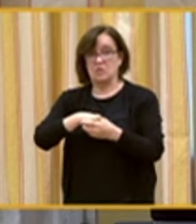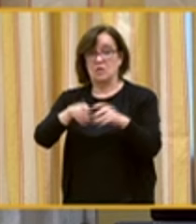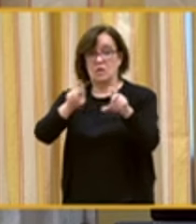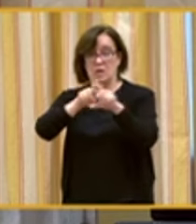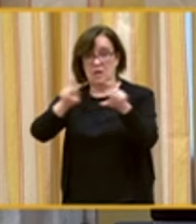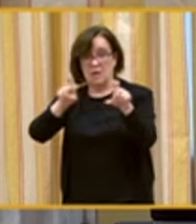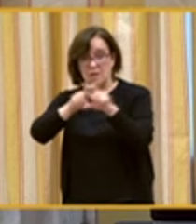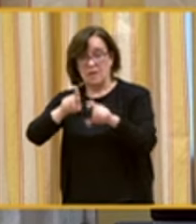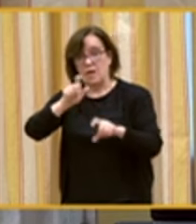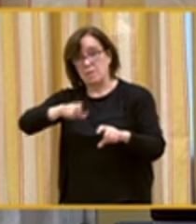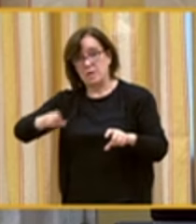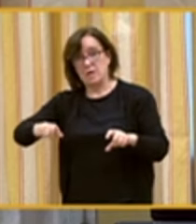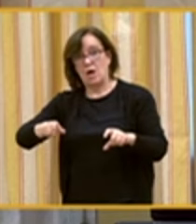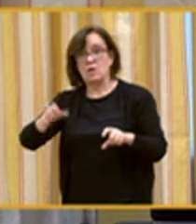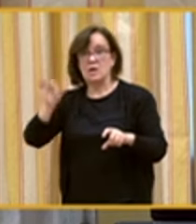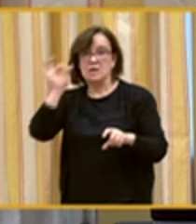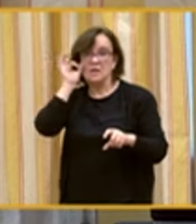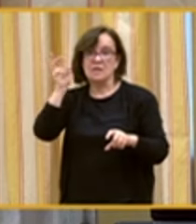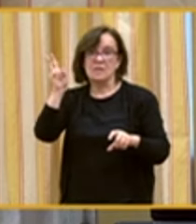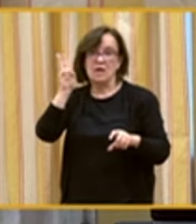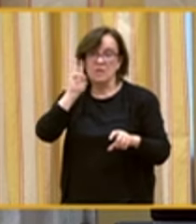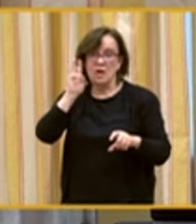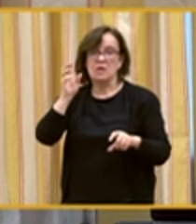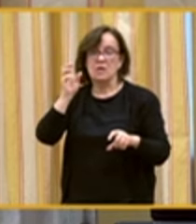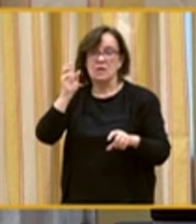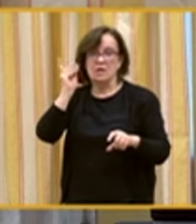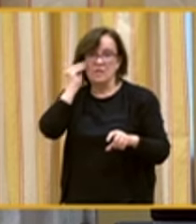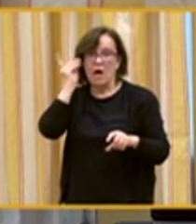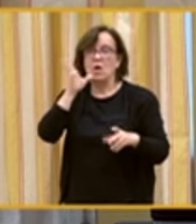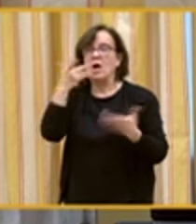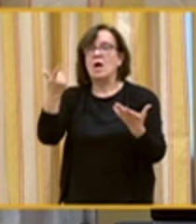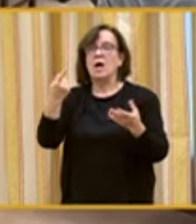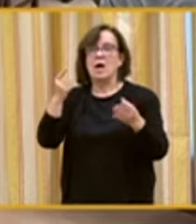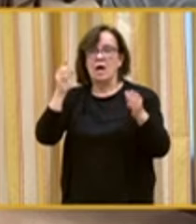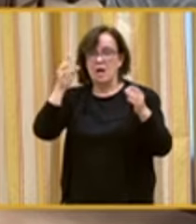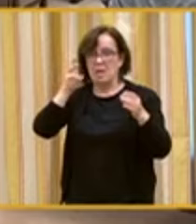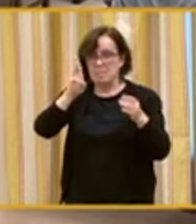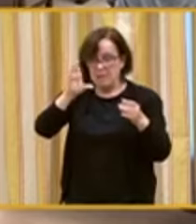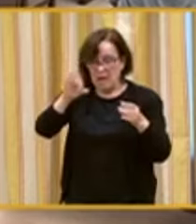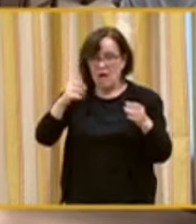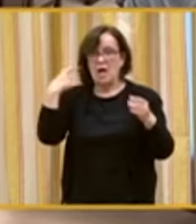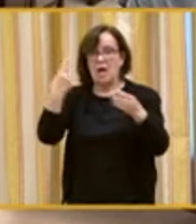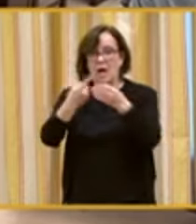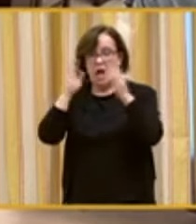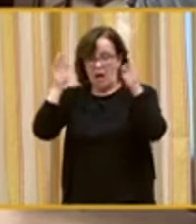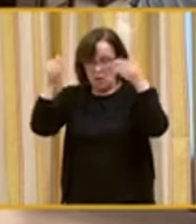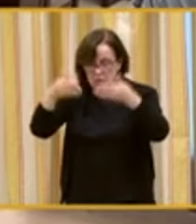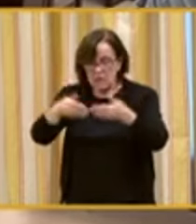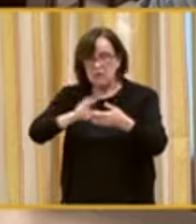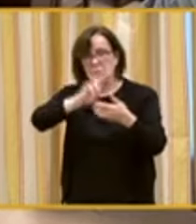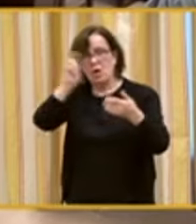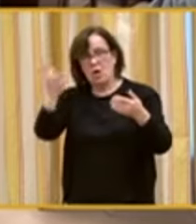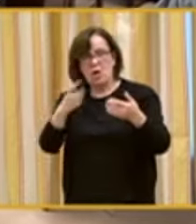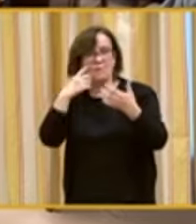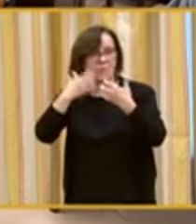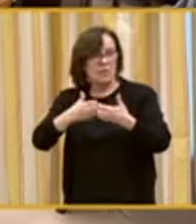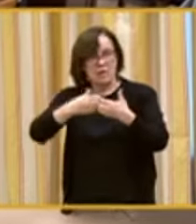están personas con síndrome de Down, parálisis cerebral, autismo, funcionamiento intelectual límite y otros diagnósticos.